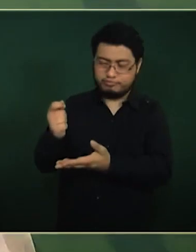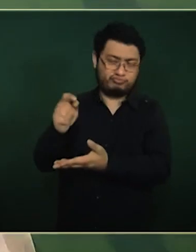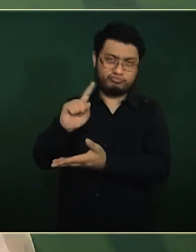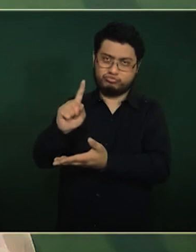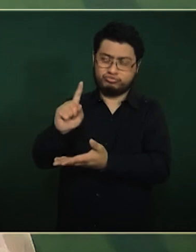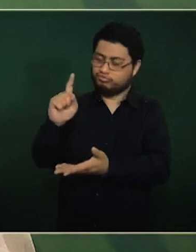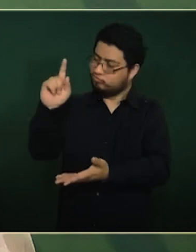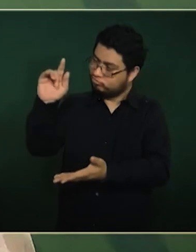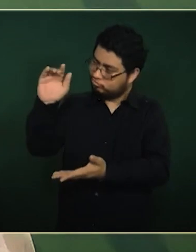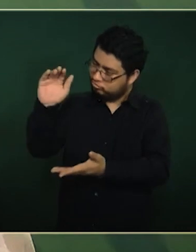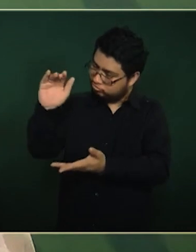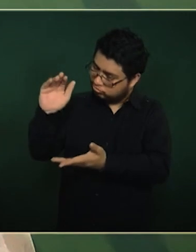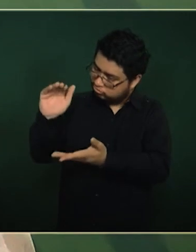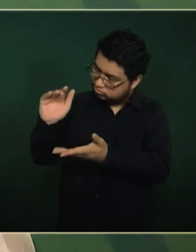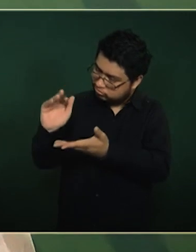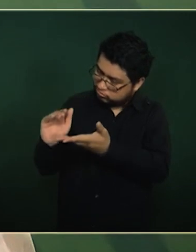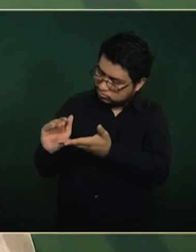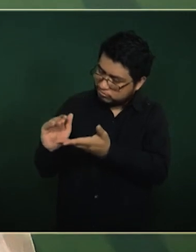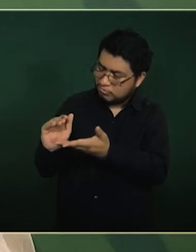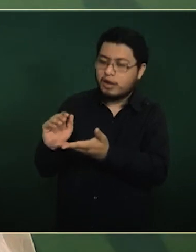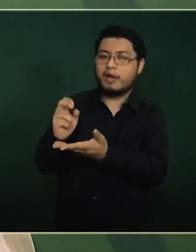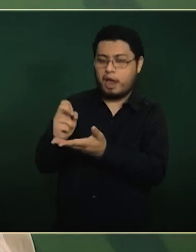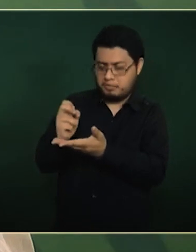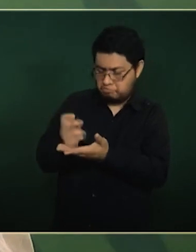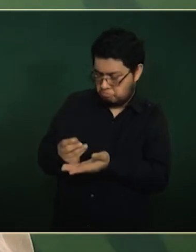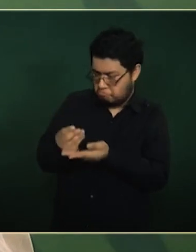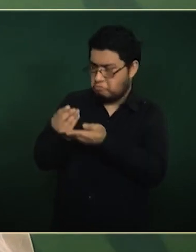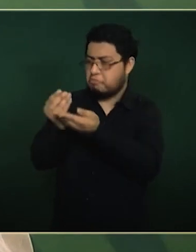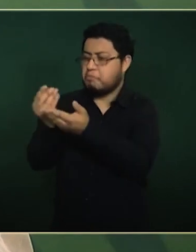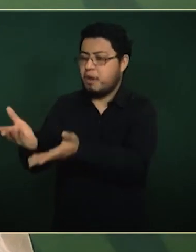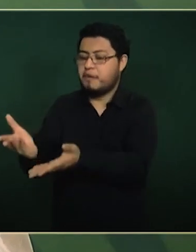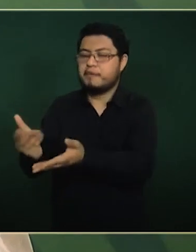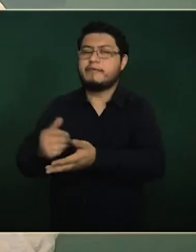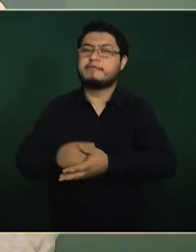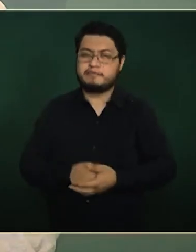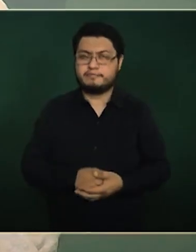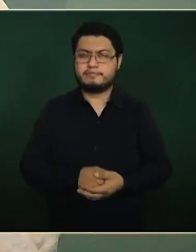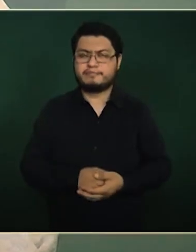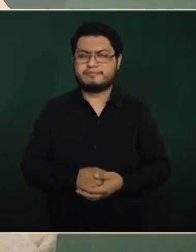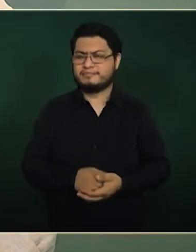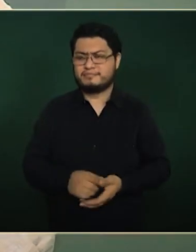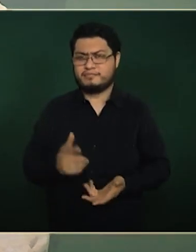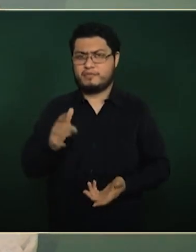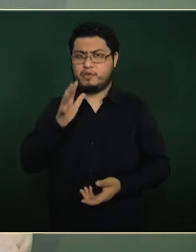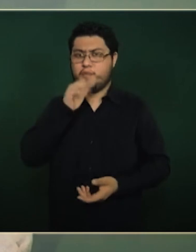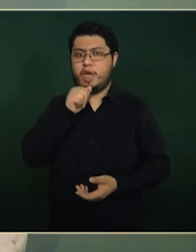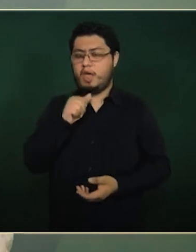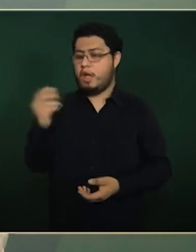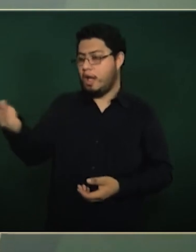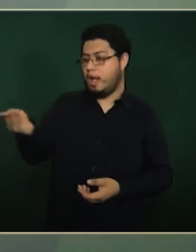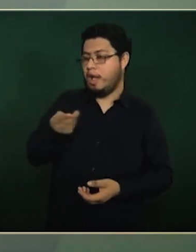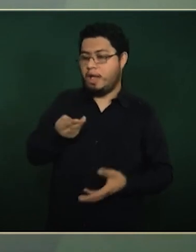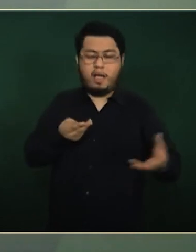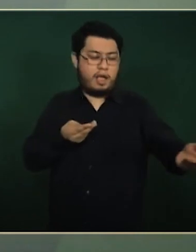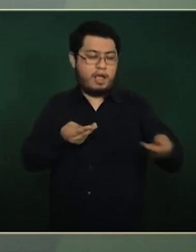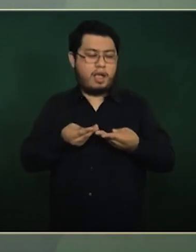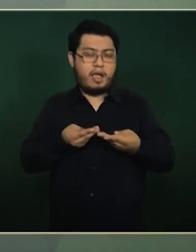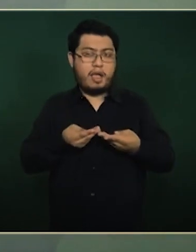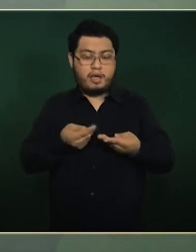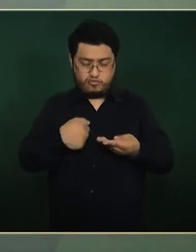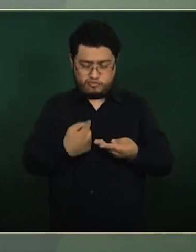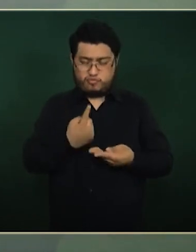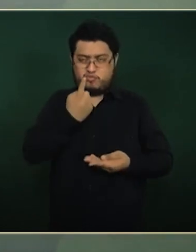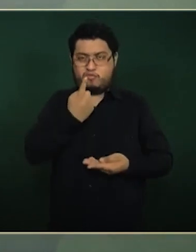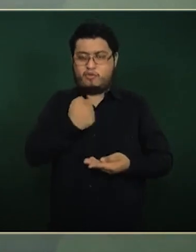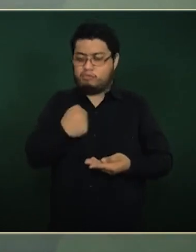elecciones, el que no haya duplicidad, que un solo organismo